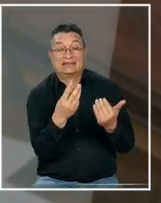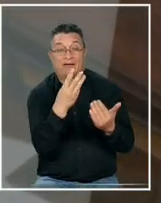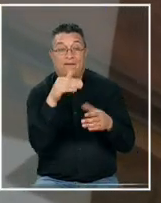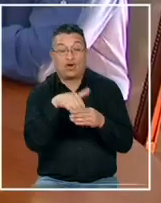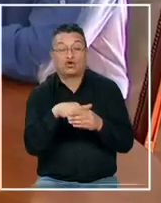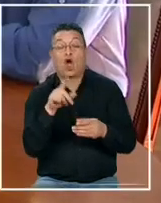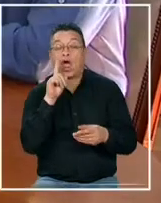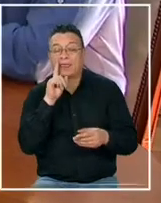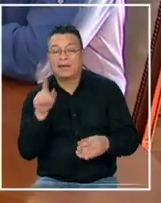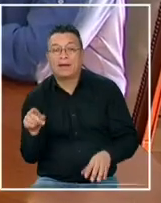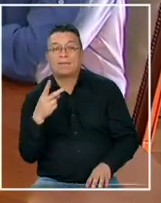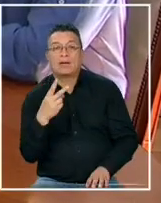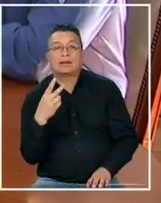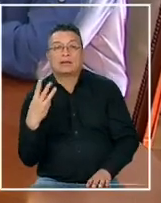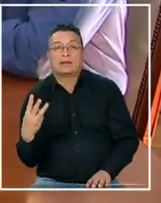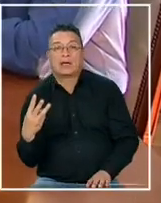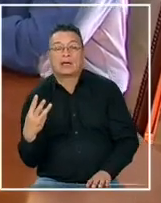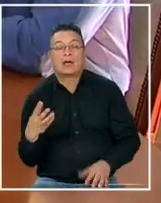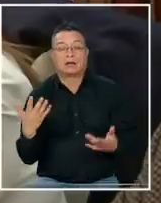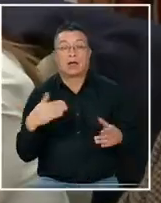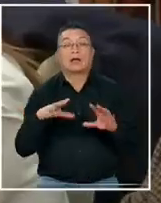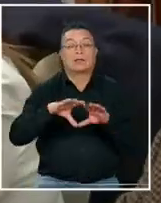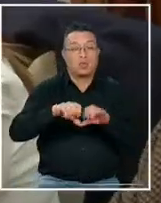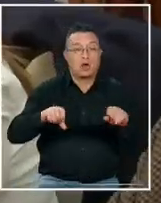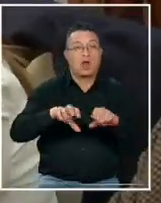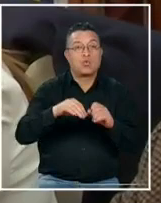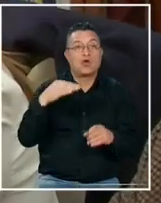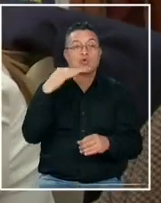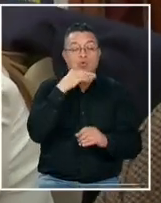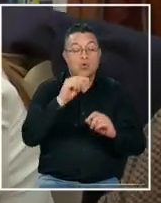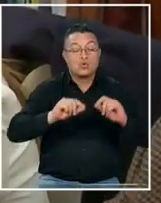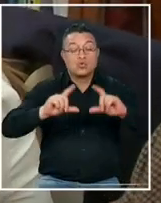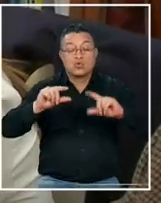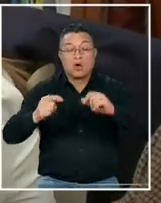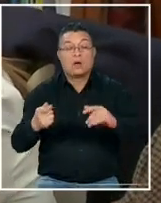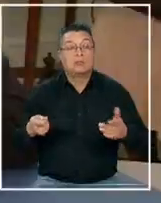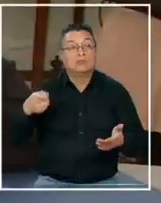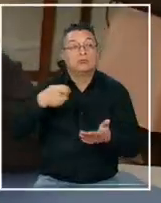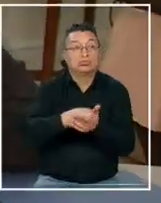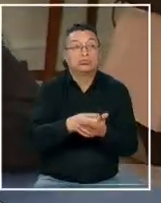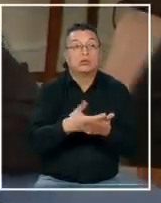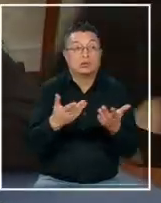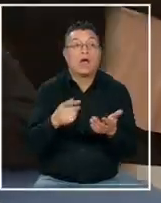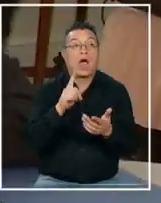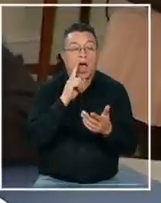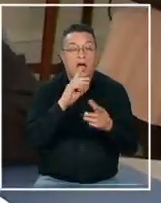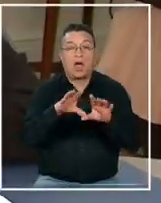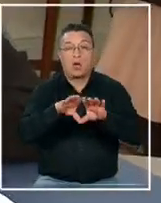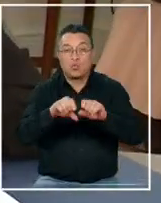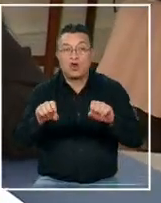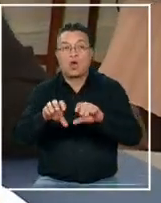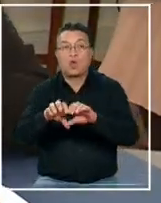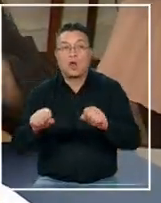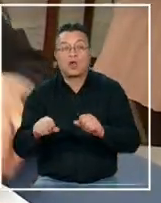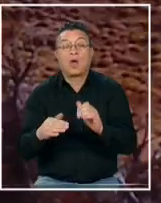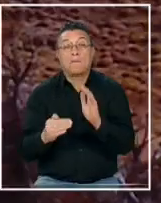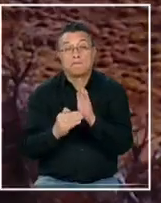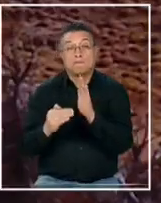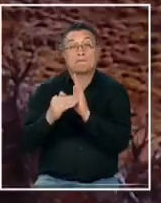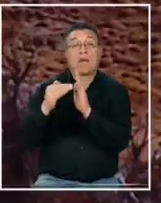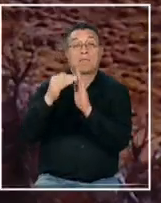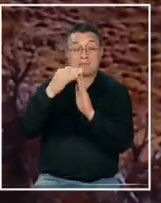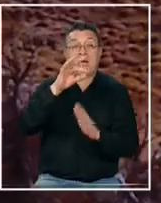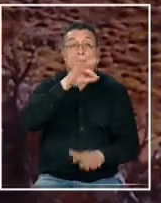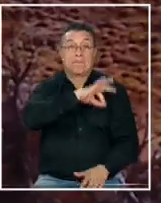la estrategia apunta a lograr acuerdos en las urgencias montos y mecanismos de financiamiento donde exista consenso aumentar las